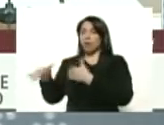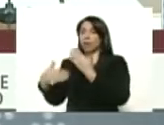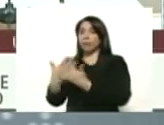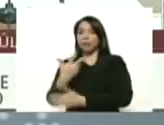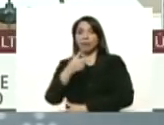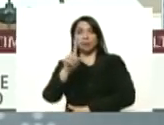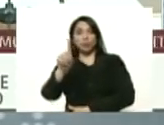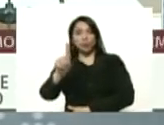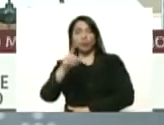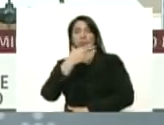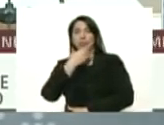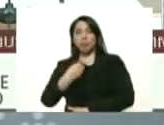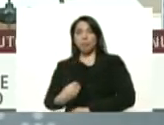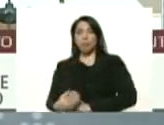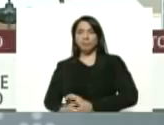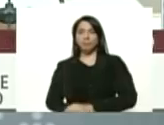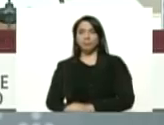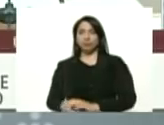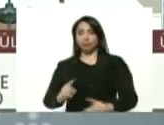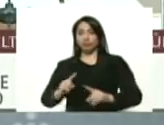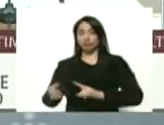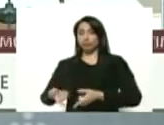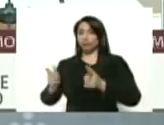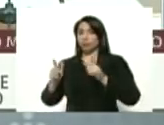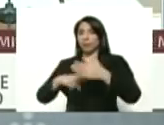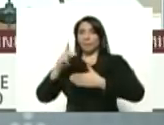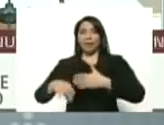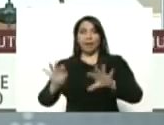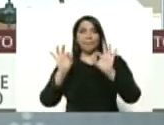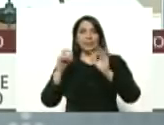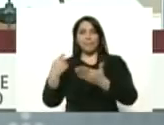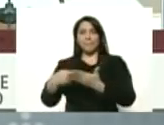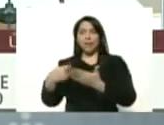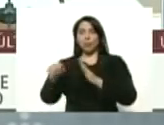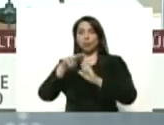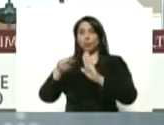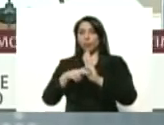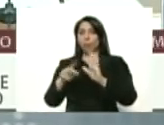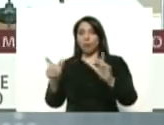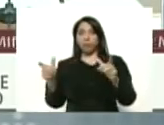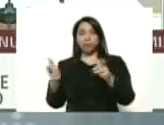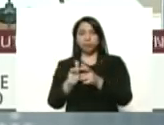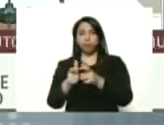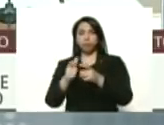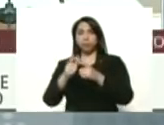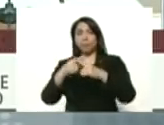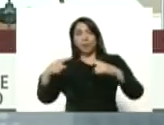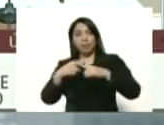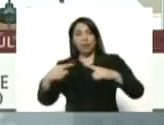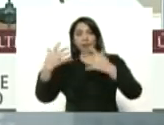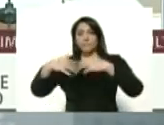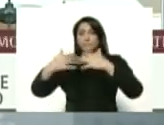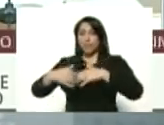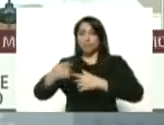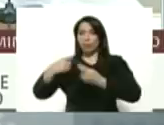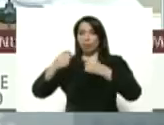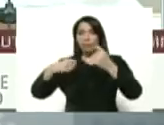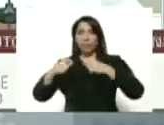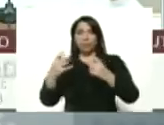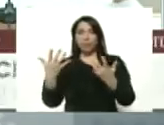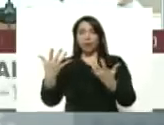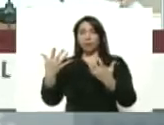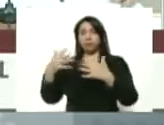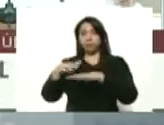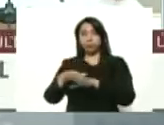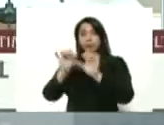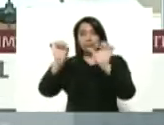diciembre se activó plan especial de pago de nómina a las pequeñas y medianas empresas y comercios a través del sistema